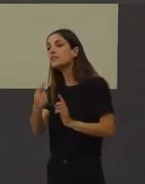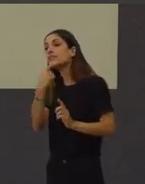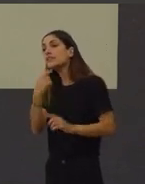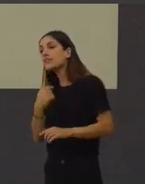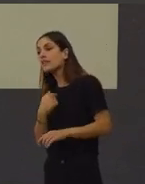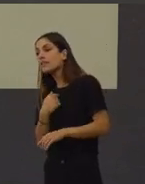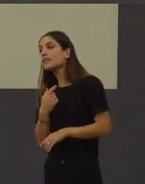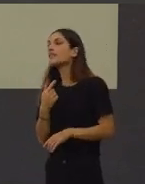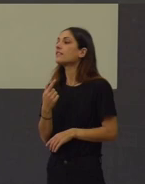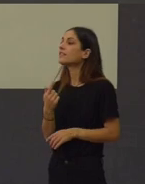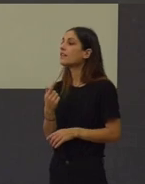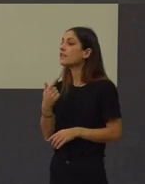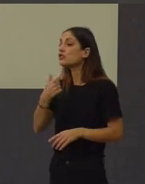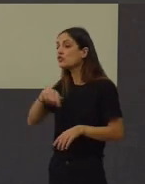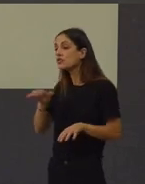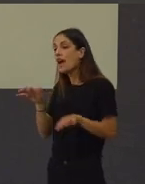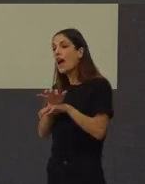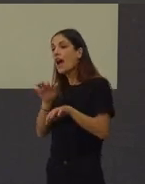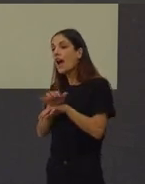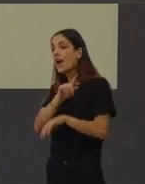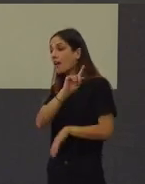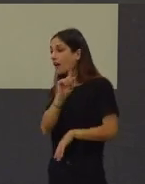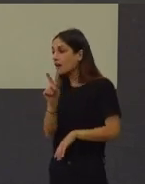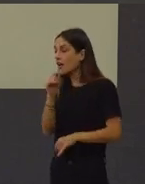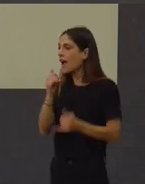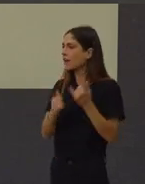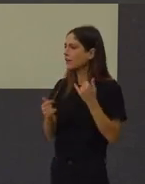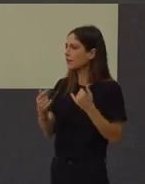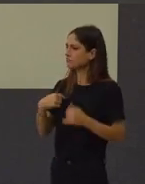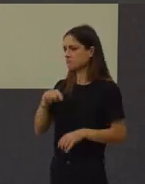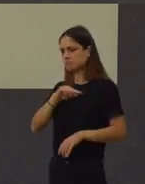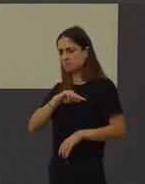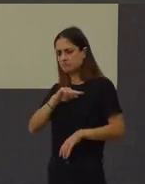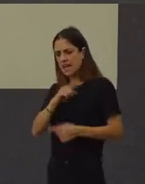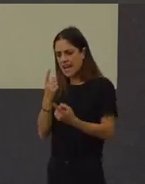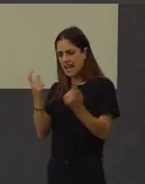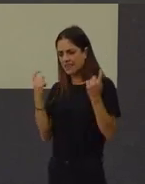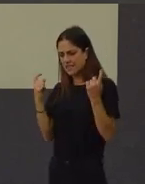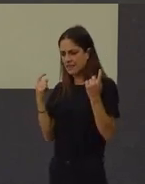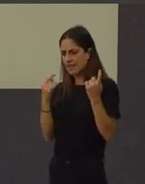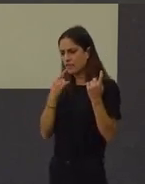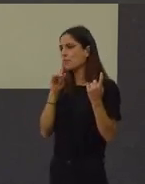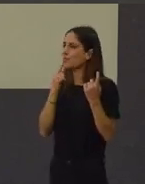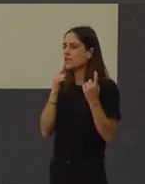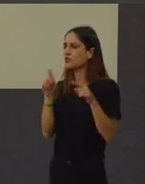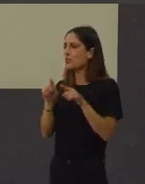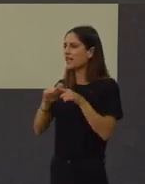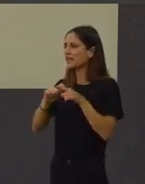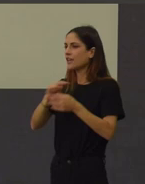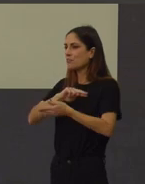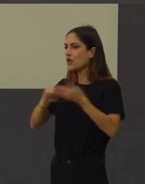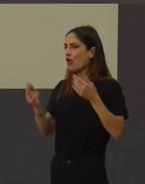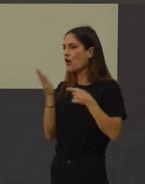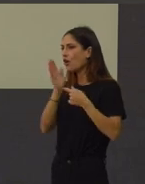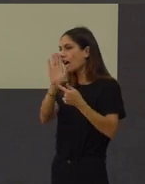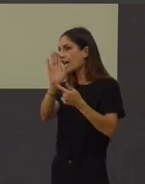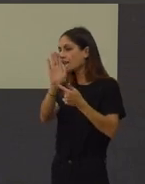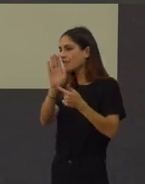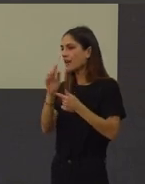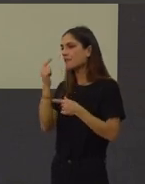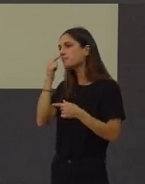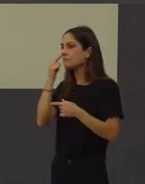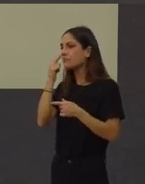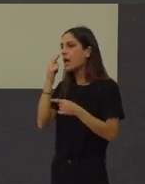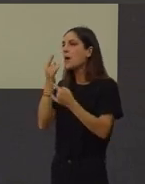en vez de botarnos a rir, e que sentimos a necesidade de presumir a Galega, colgando milleiros de fotos de